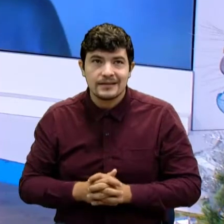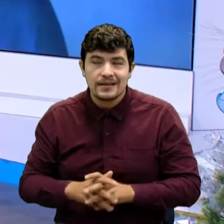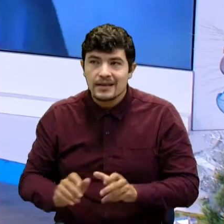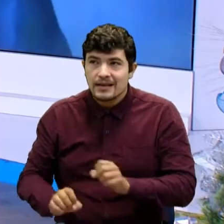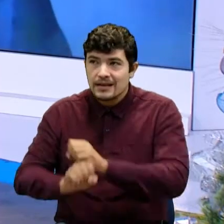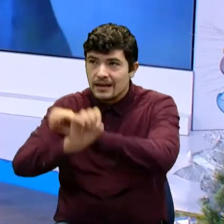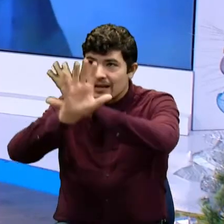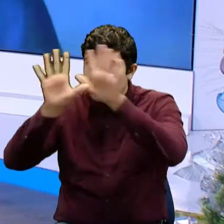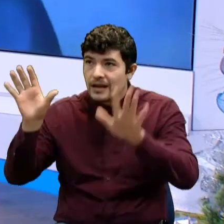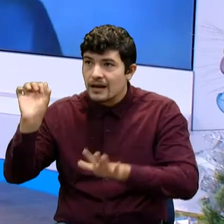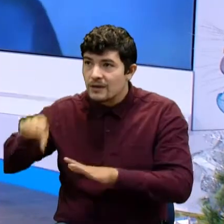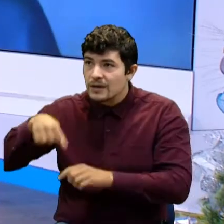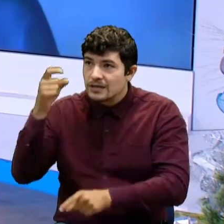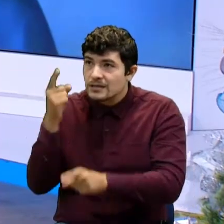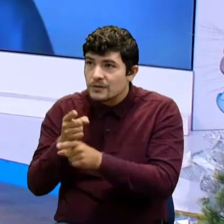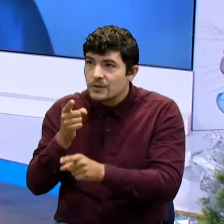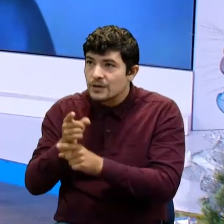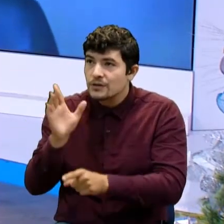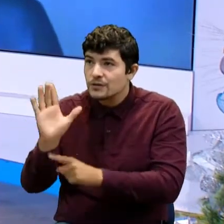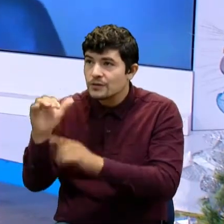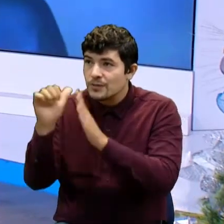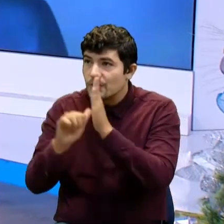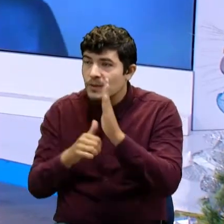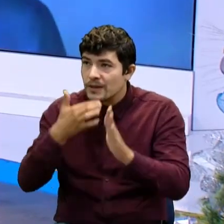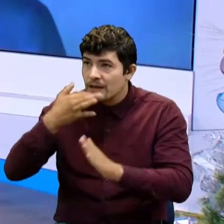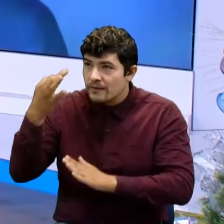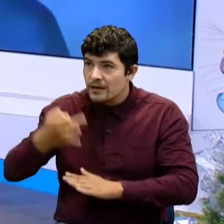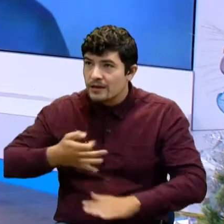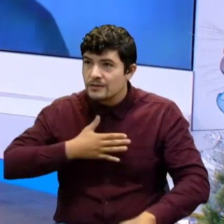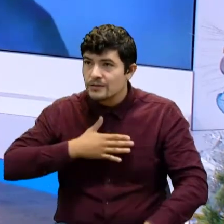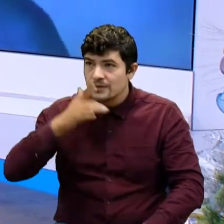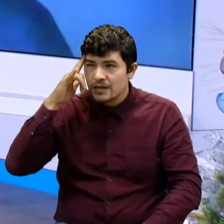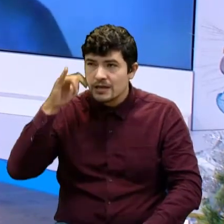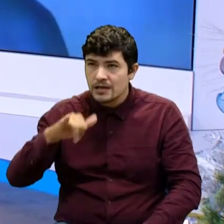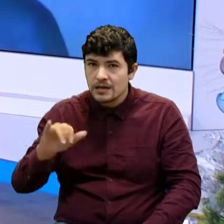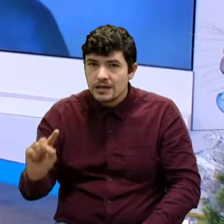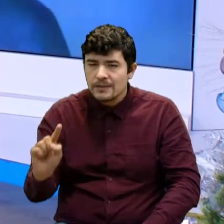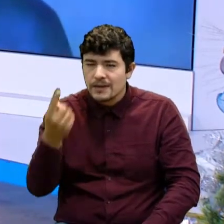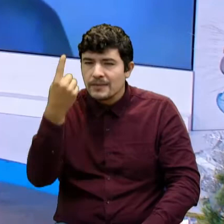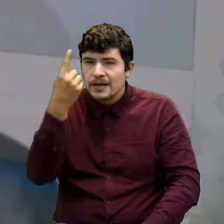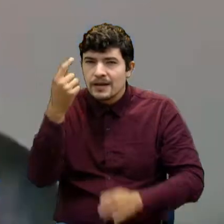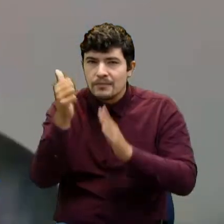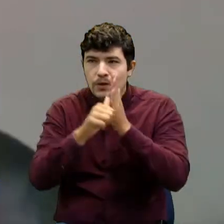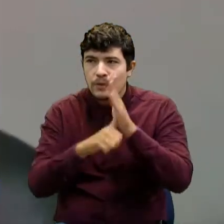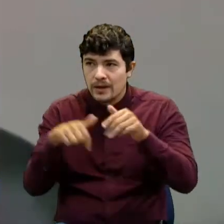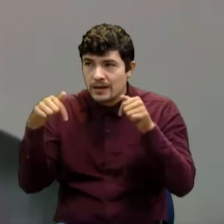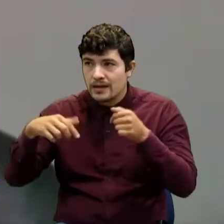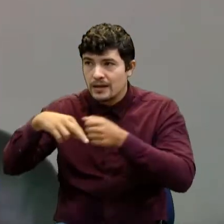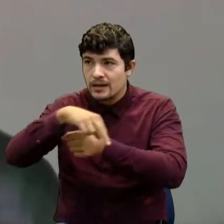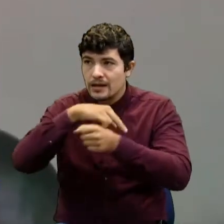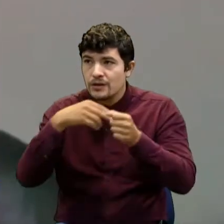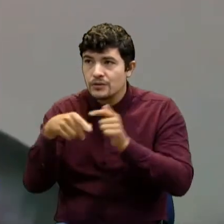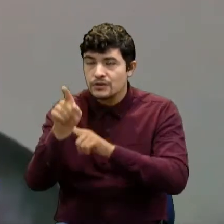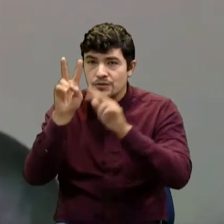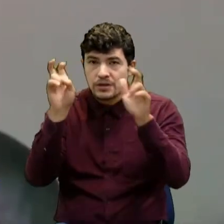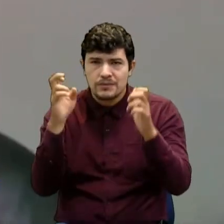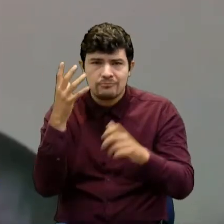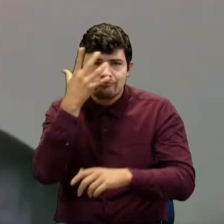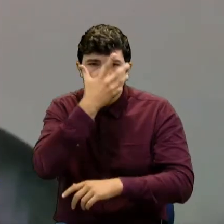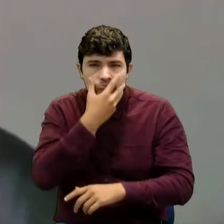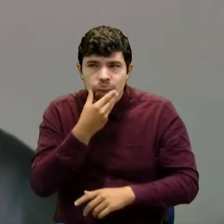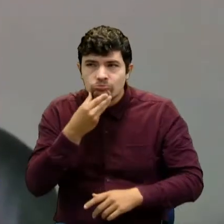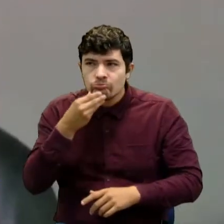Por supuesto es una serie que realmente yo creo es de las primeras producciones que se realizan en la región con esta temática tan